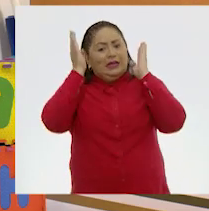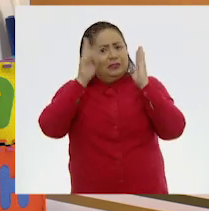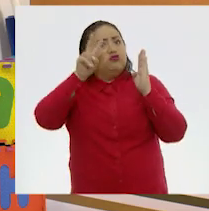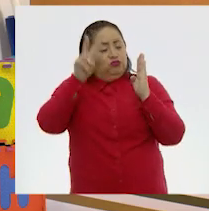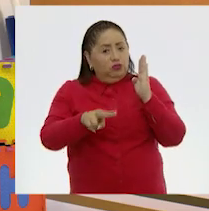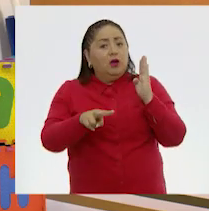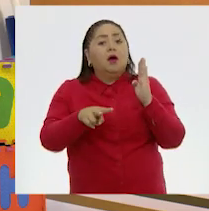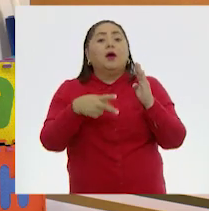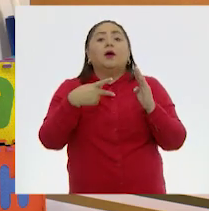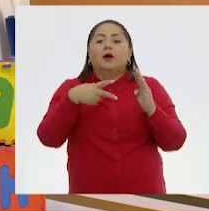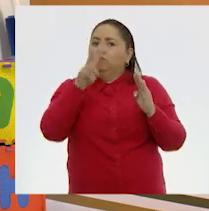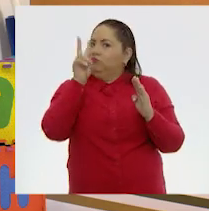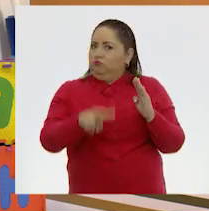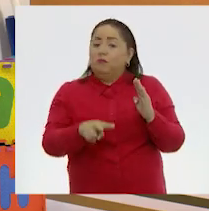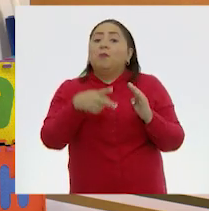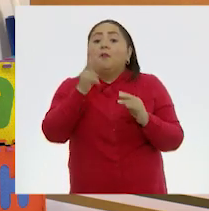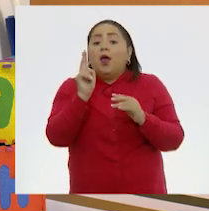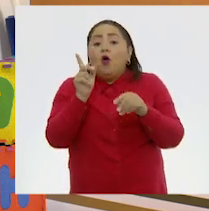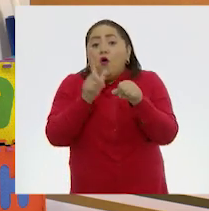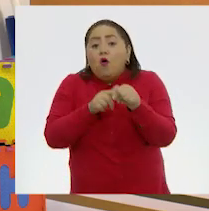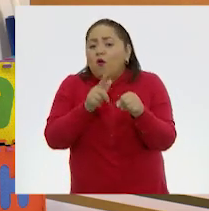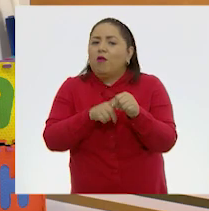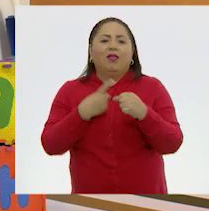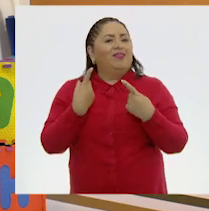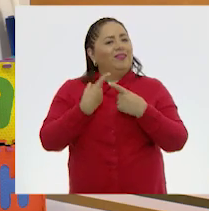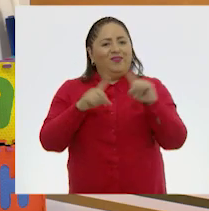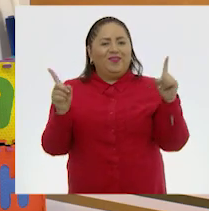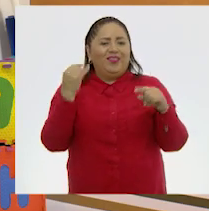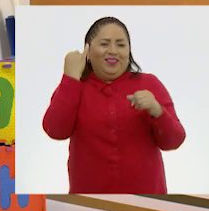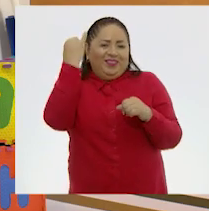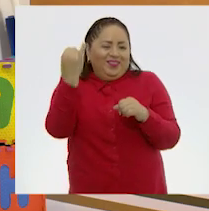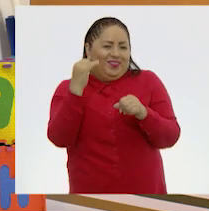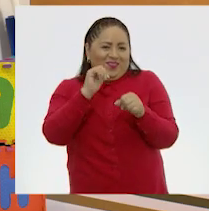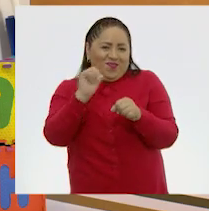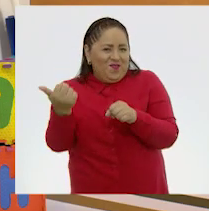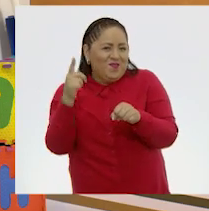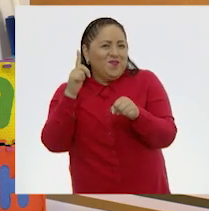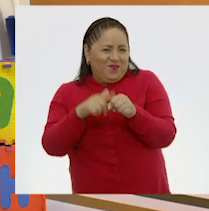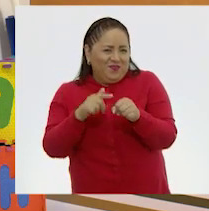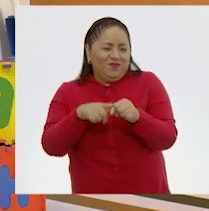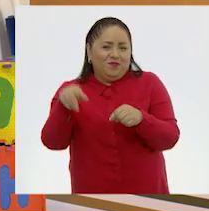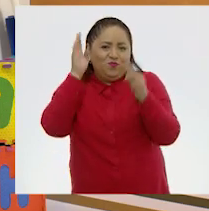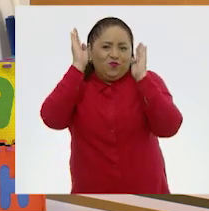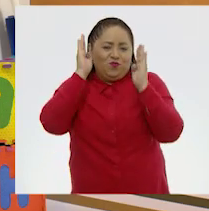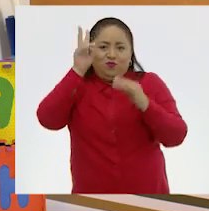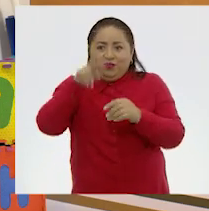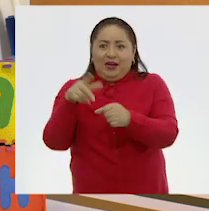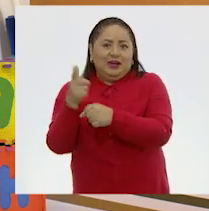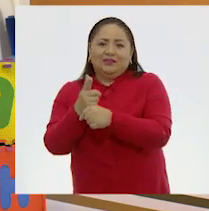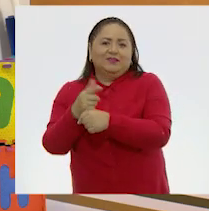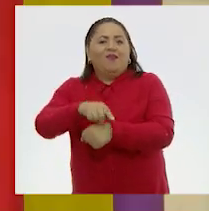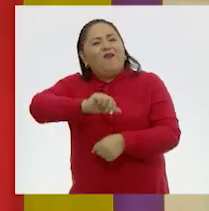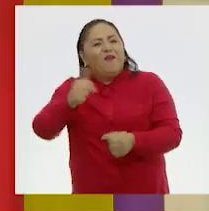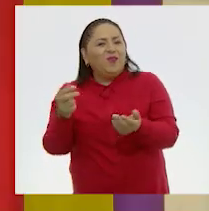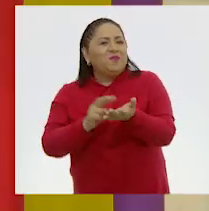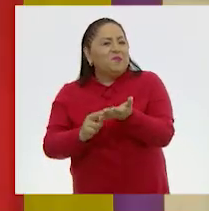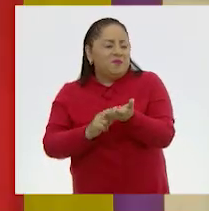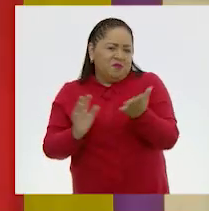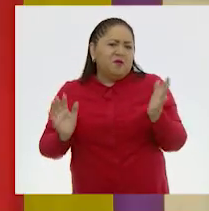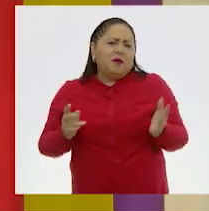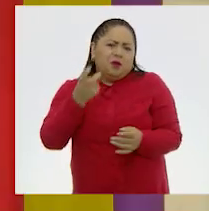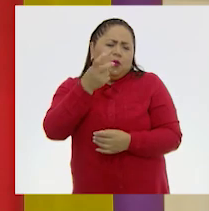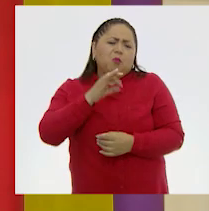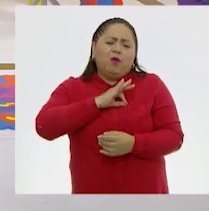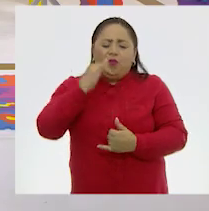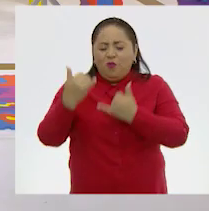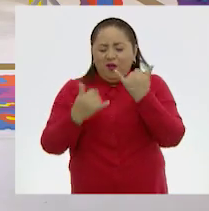burro, el burro sí es de la realidad, ¡Claro! Pero le ponía un color distinto al que los burros normalmente tienen. ¡Cierto! Entonces